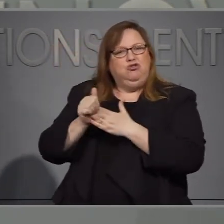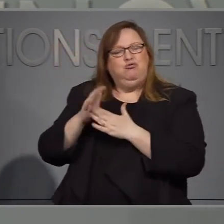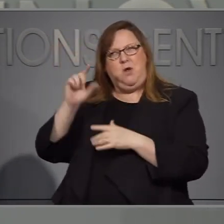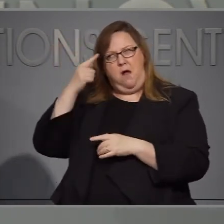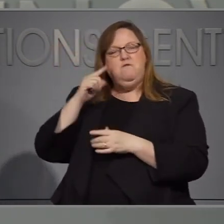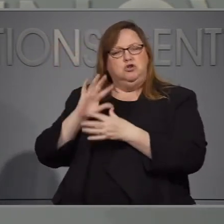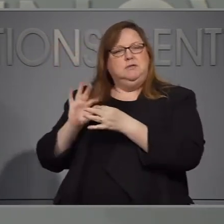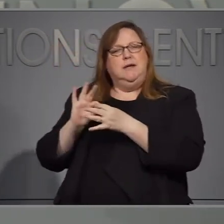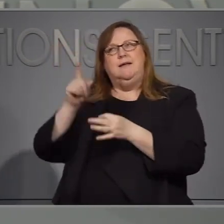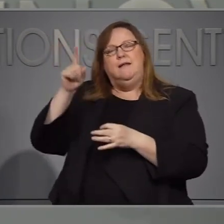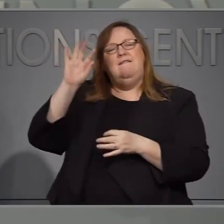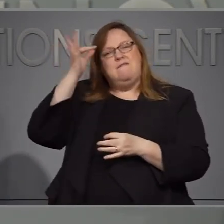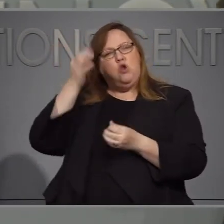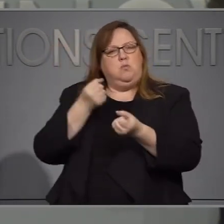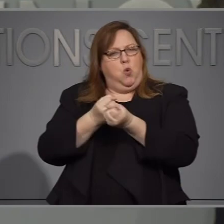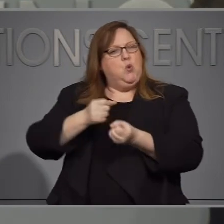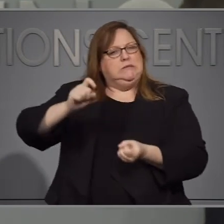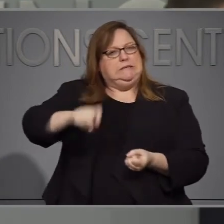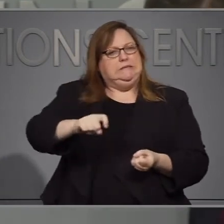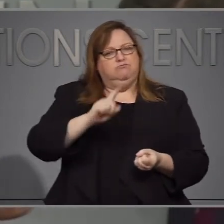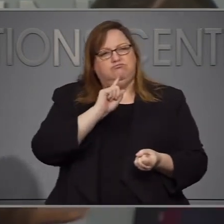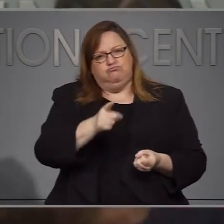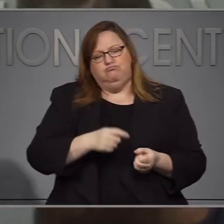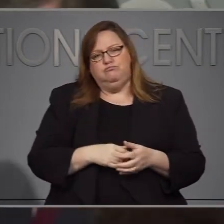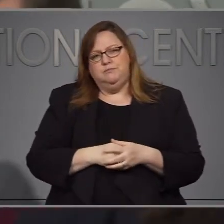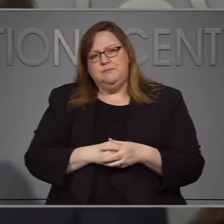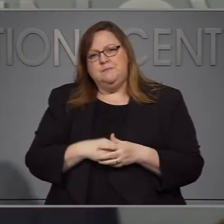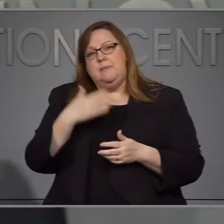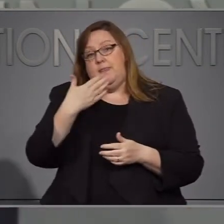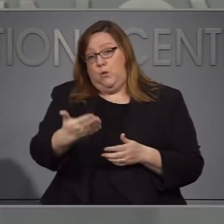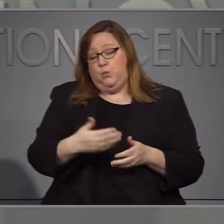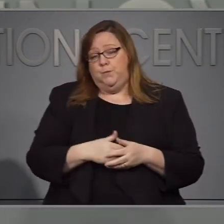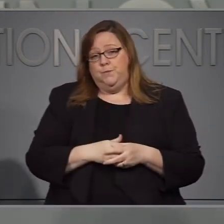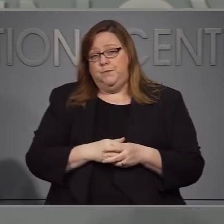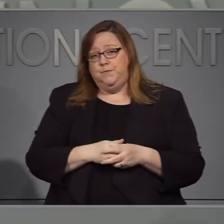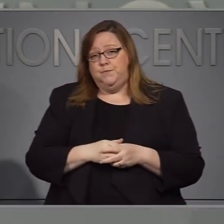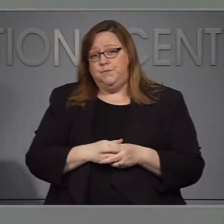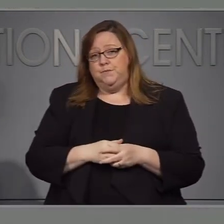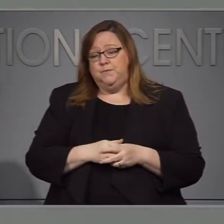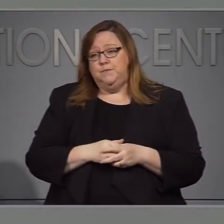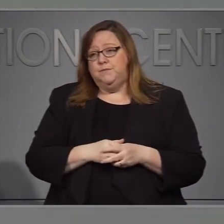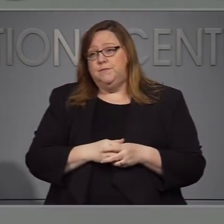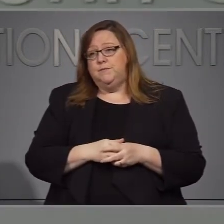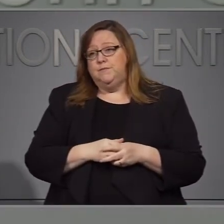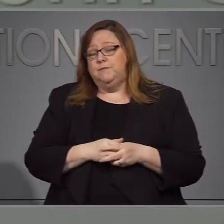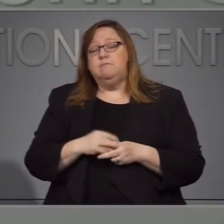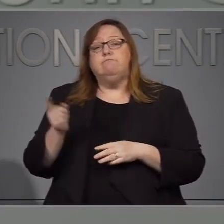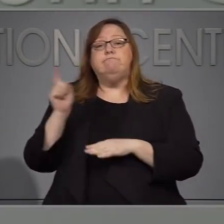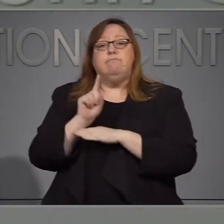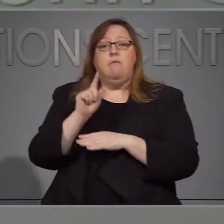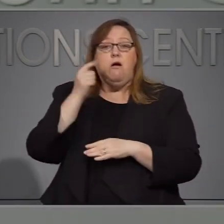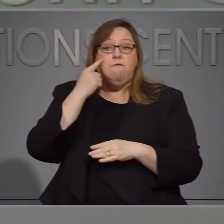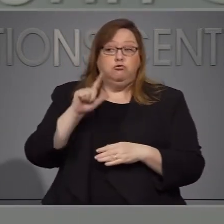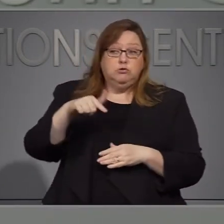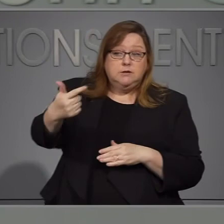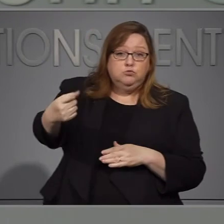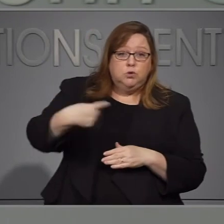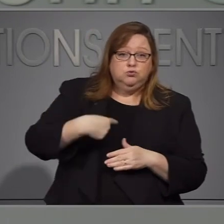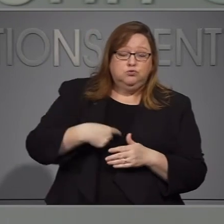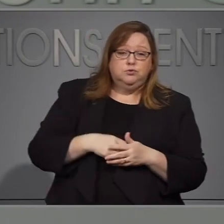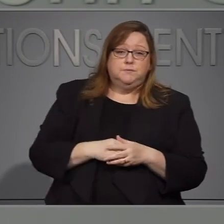coordinación de una estrategia y de liderazgo federal hace falta gracias. La siguiente pregunta.